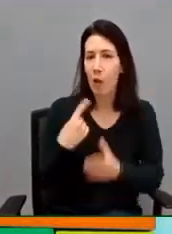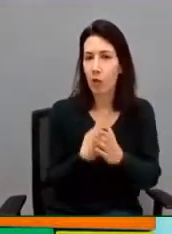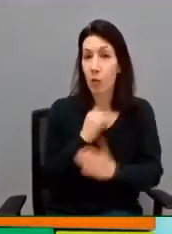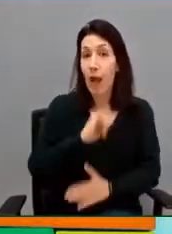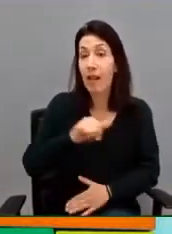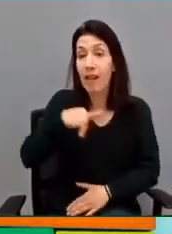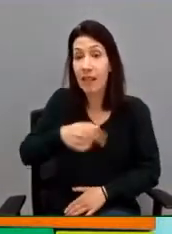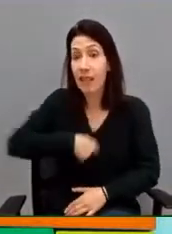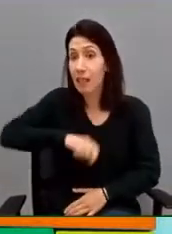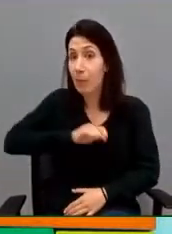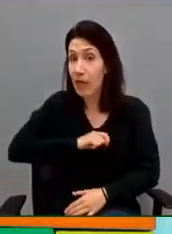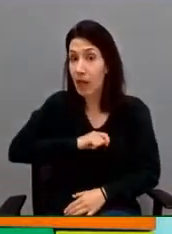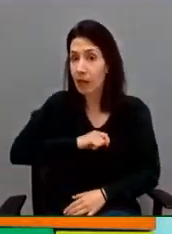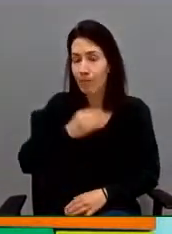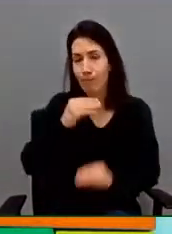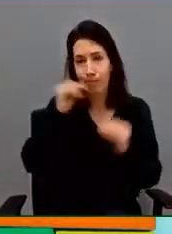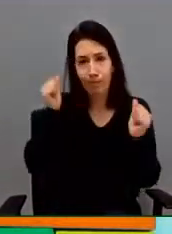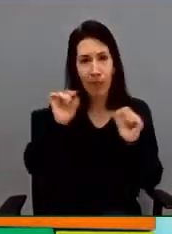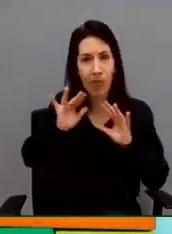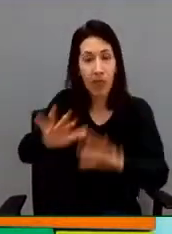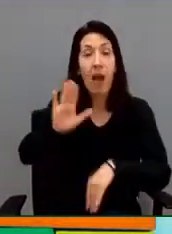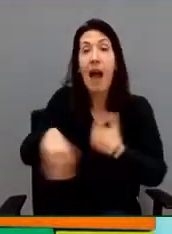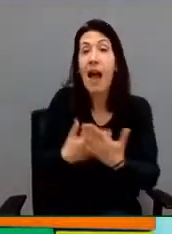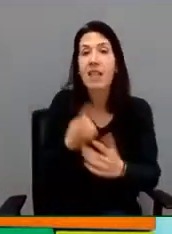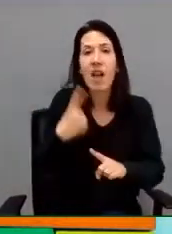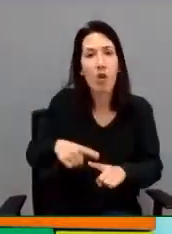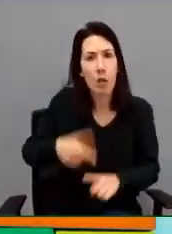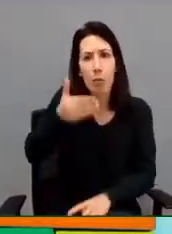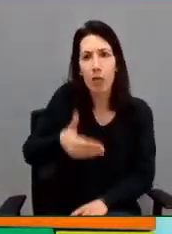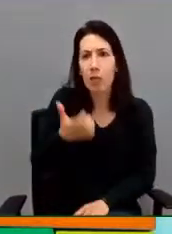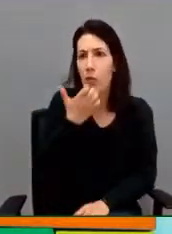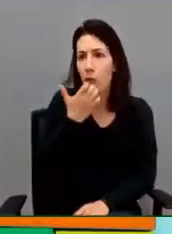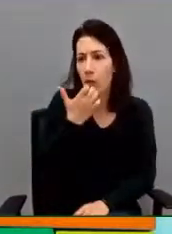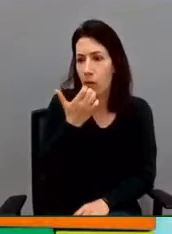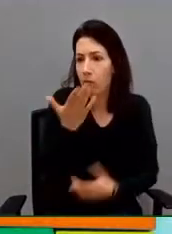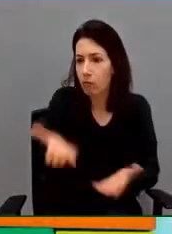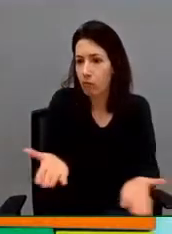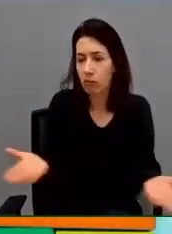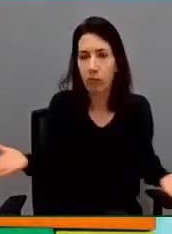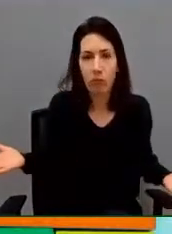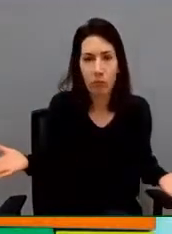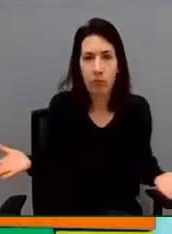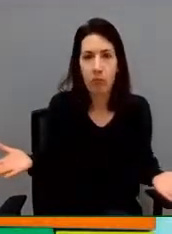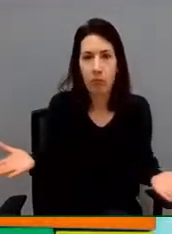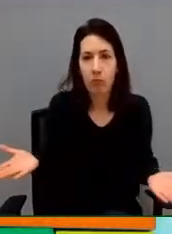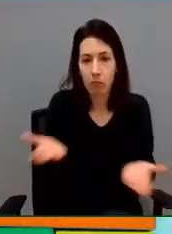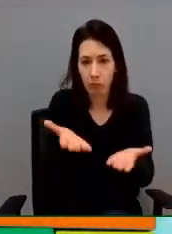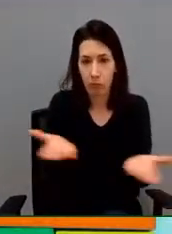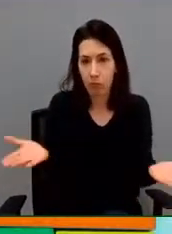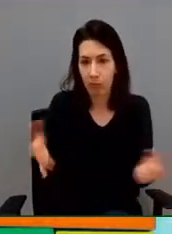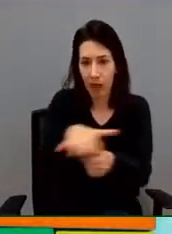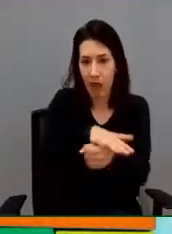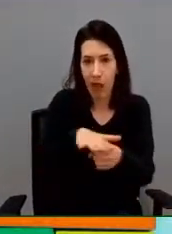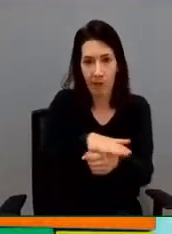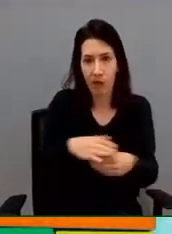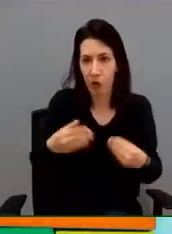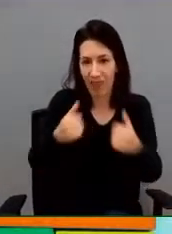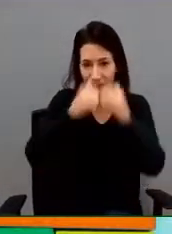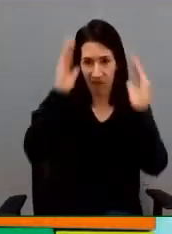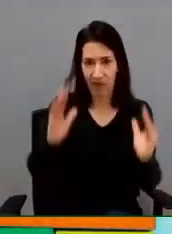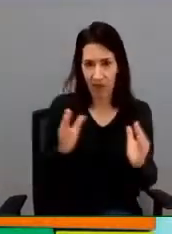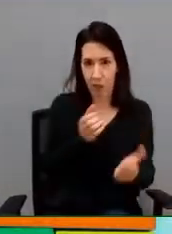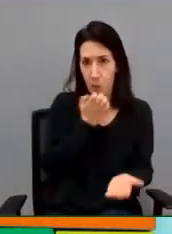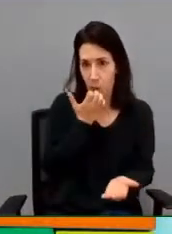contexto está bastante olvidado, incluso en cosas tan relevantes como son el ámbito de la vivienda.